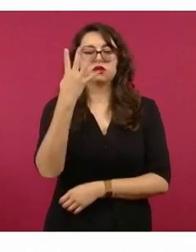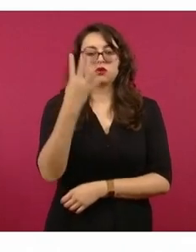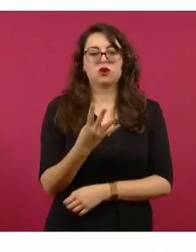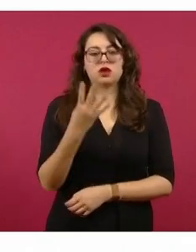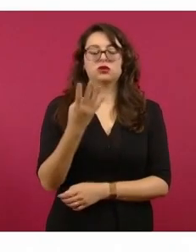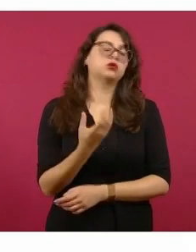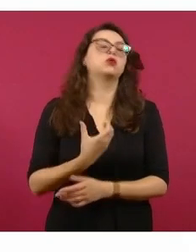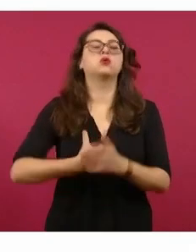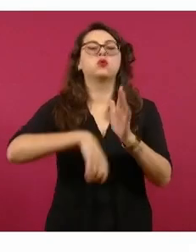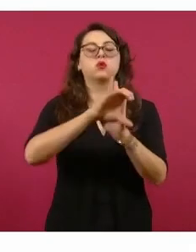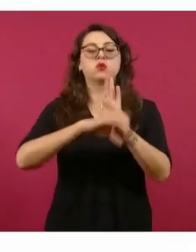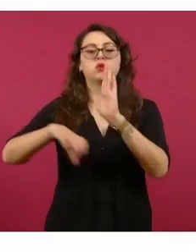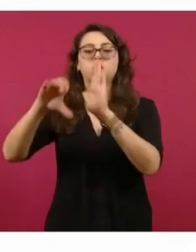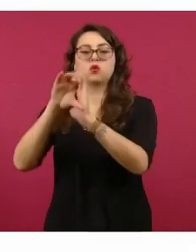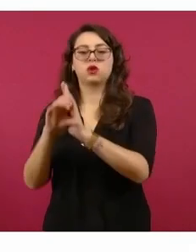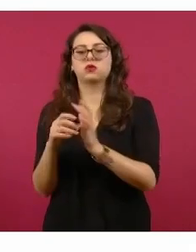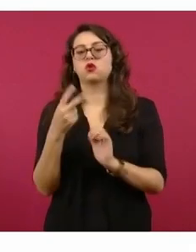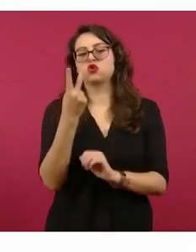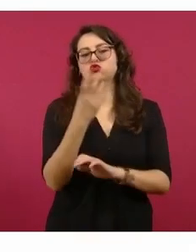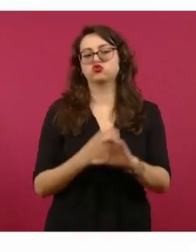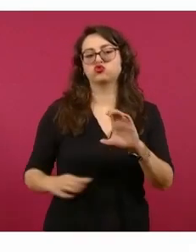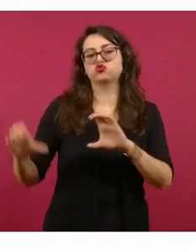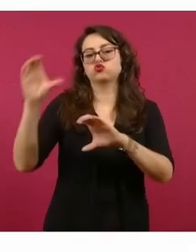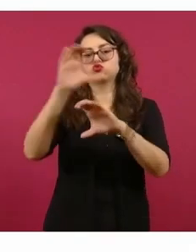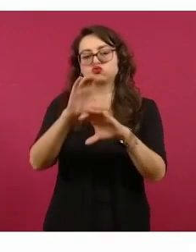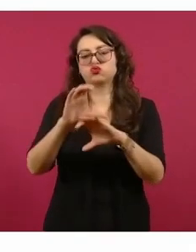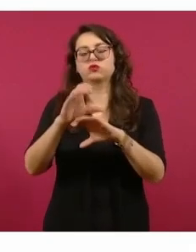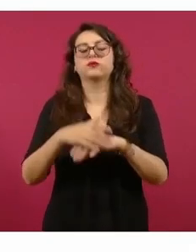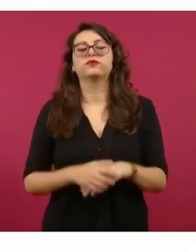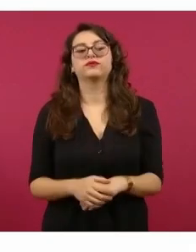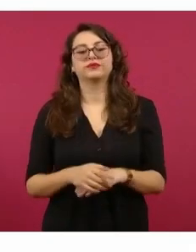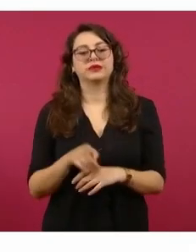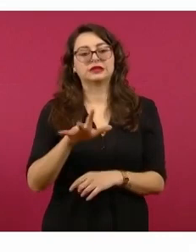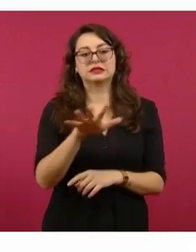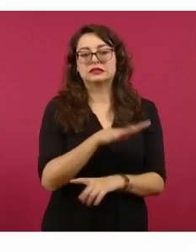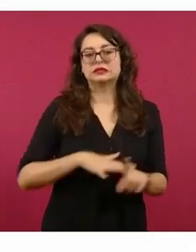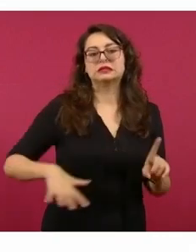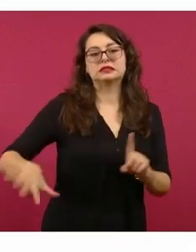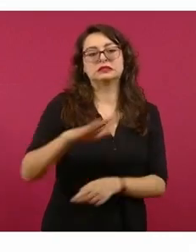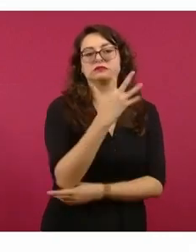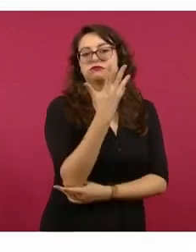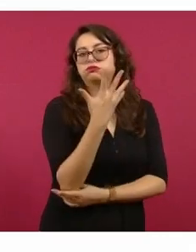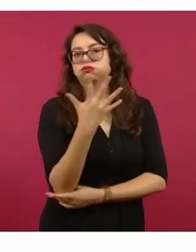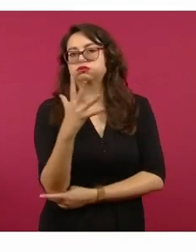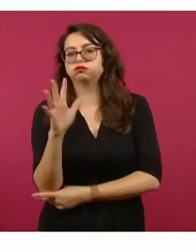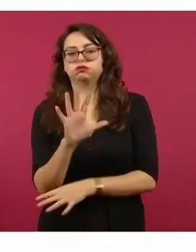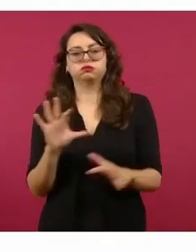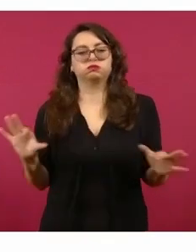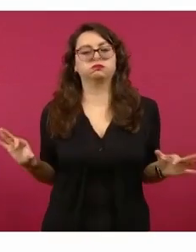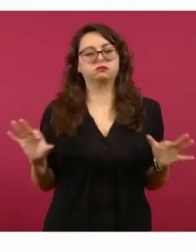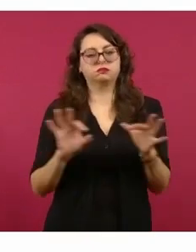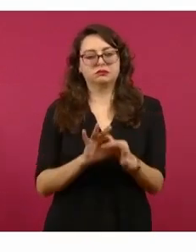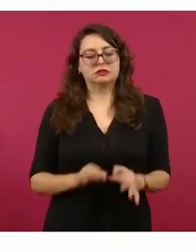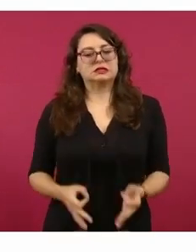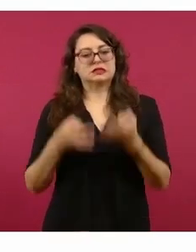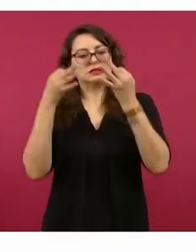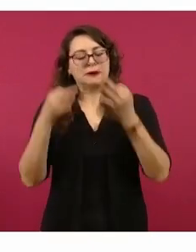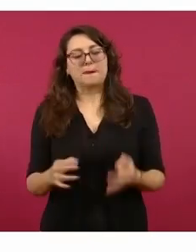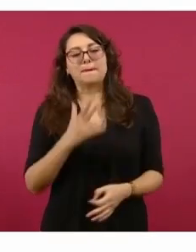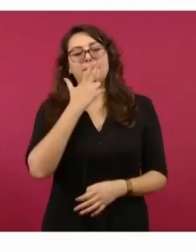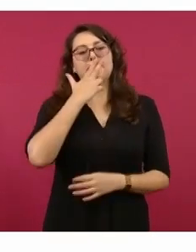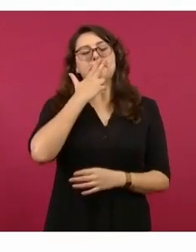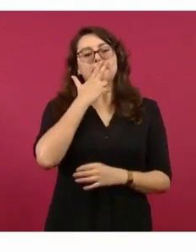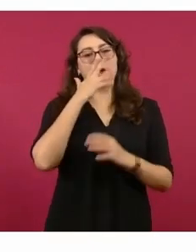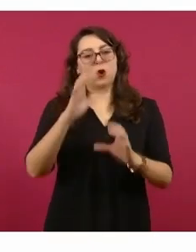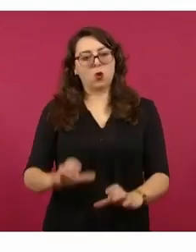dos niveles. Este hotel se construye siguiendo las más estrictas normas ambientales y considerando equipamiento de punta a fin de que